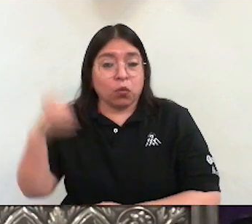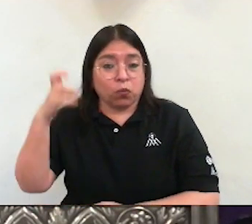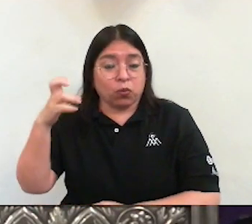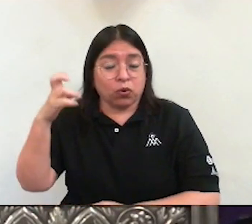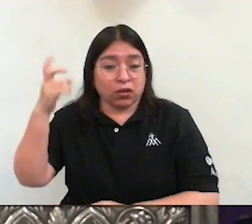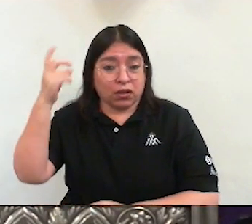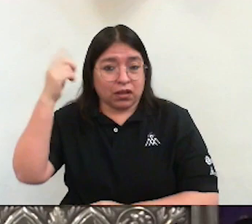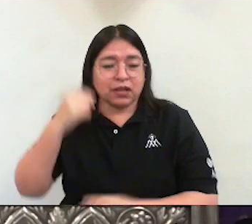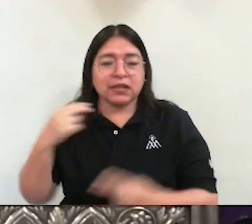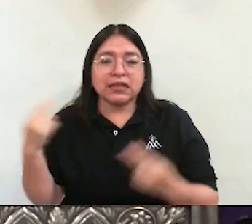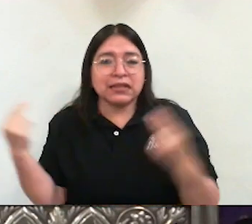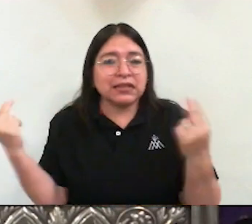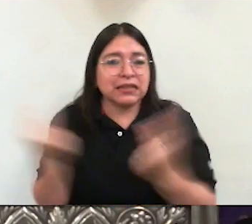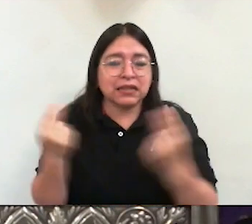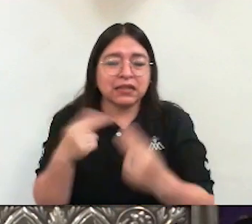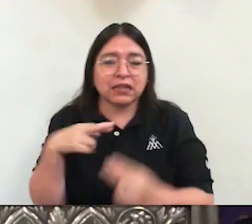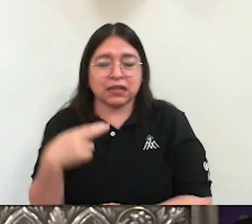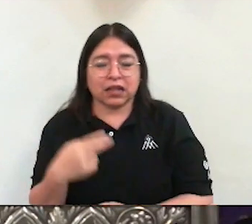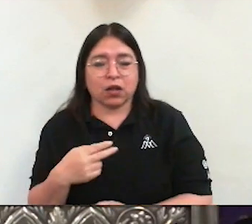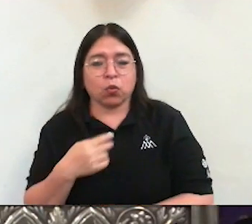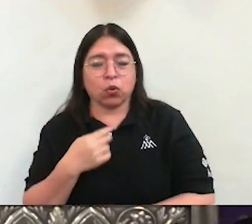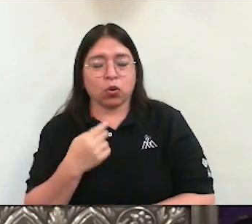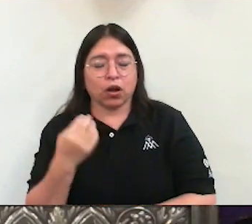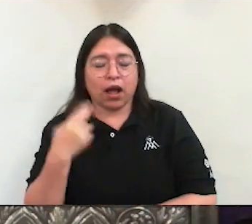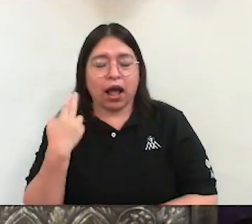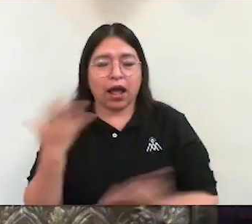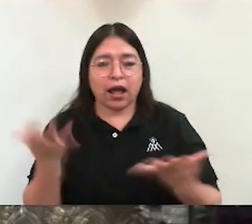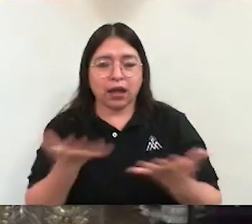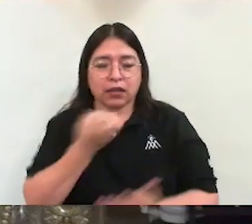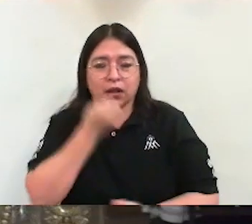urgente nuestra oración.